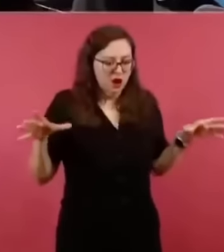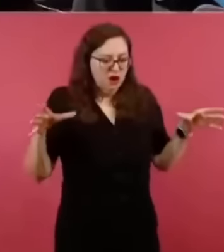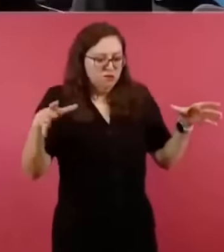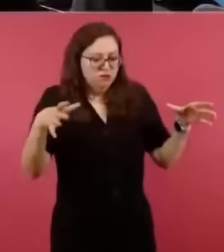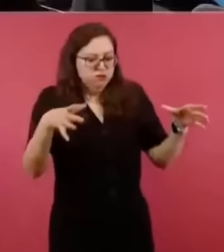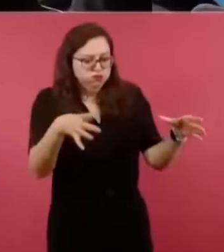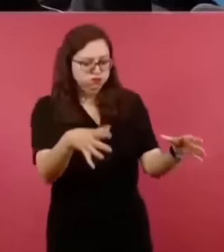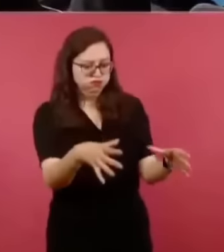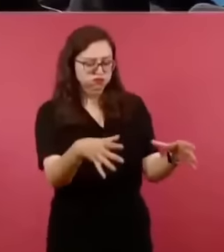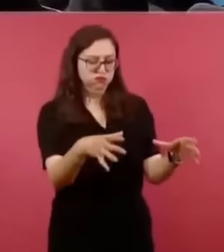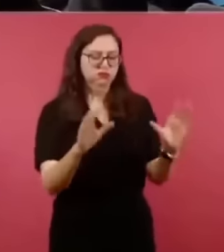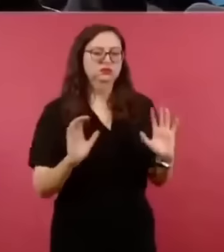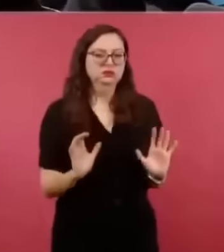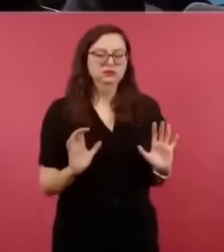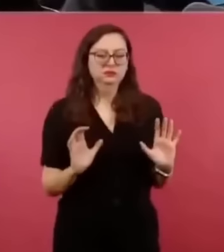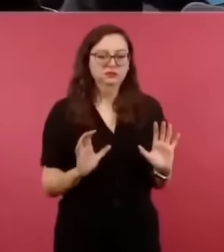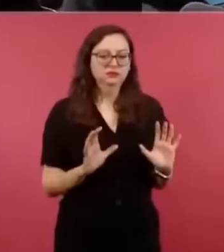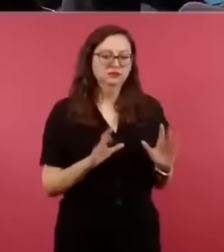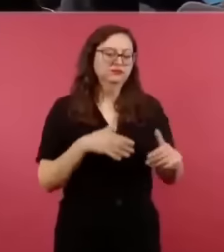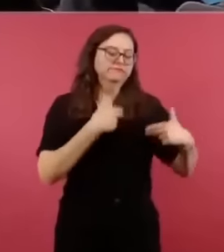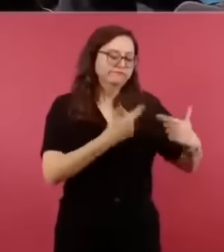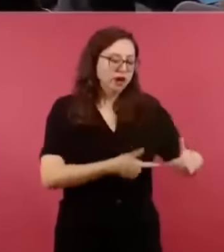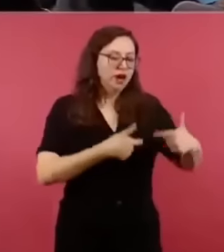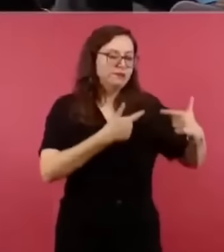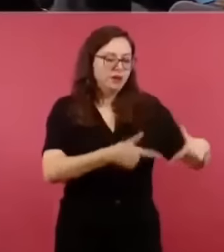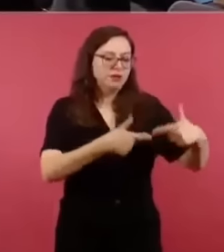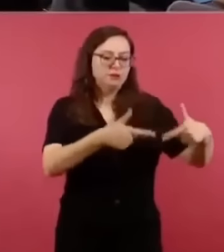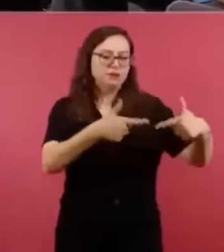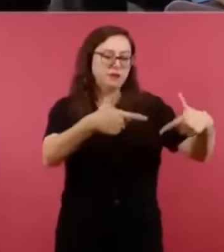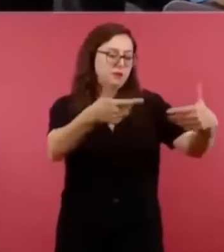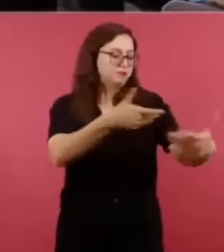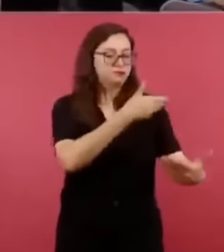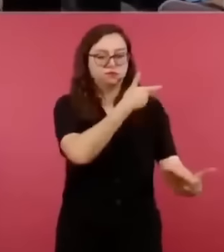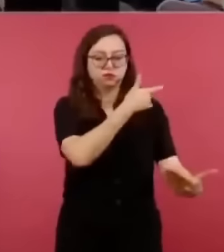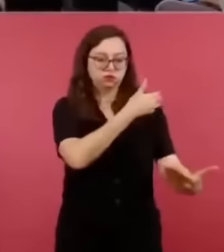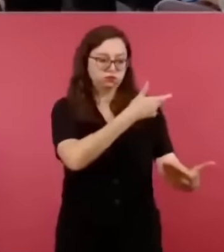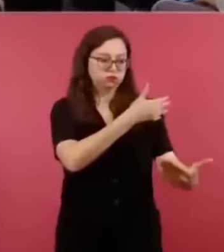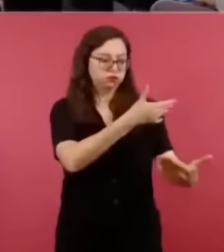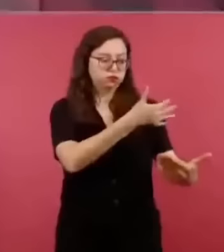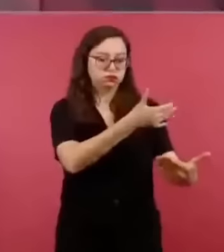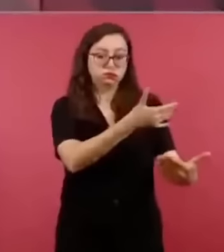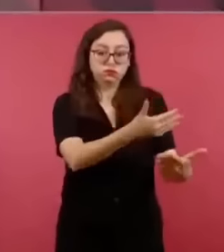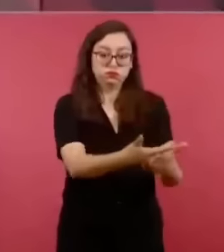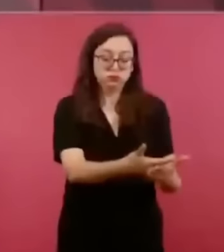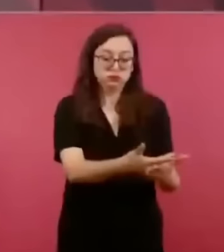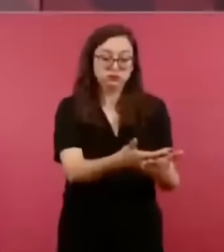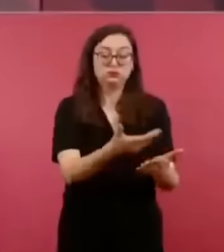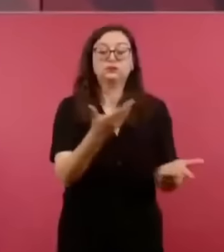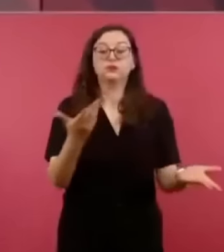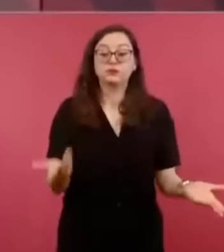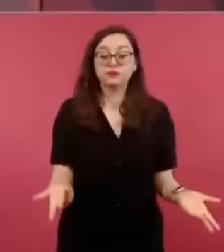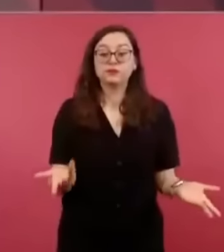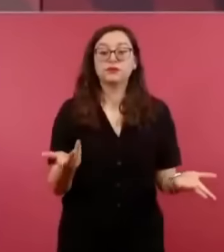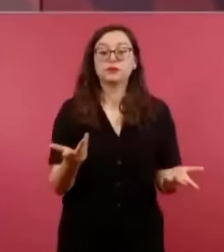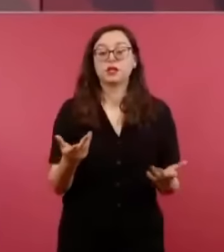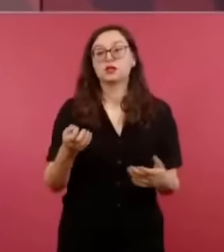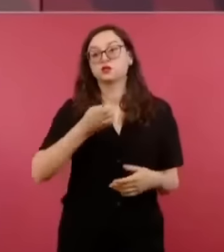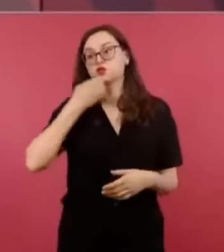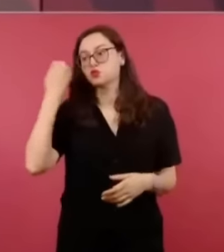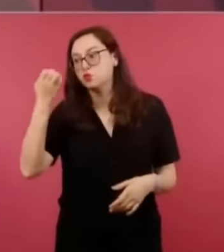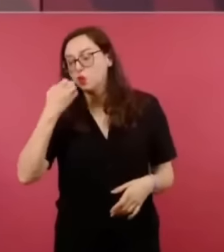con toda la orientación neoliberal,